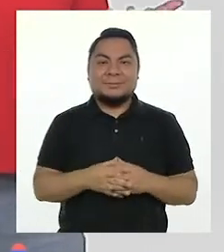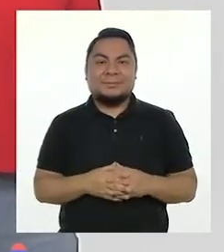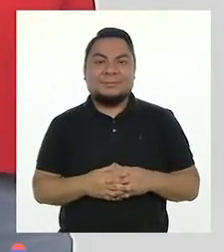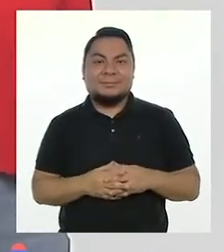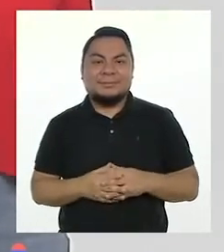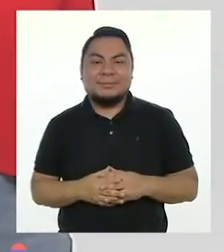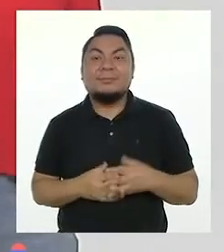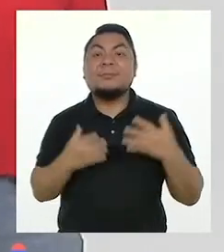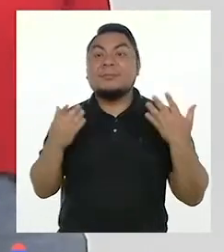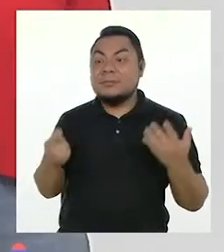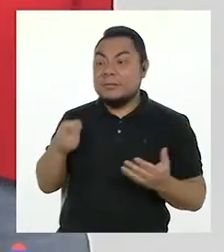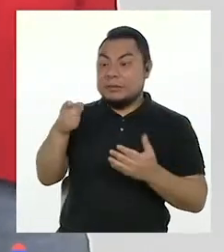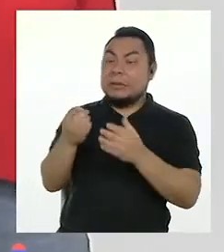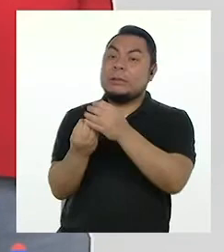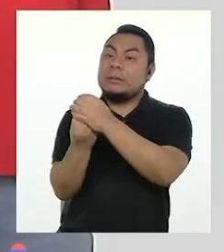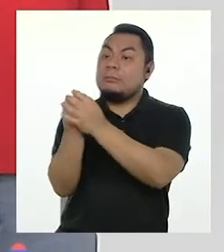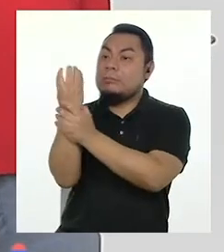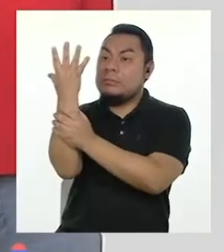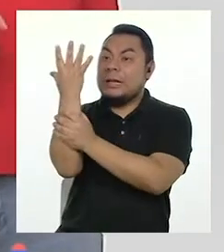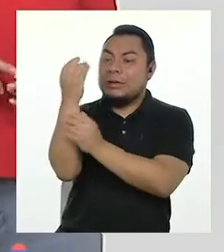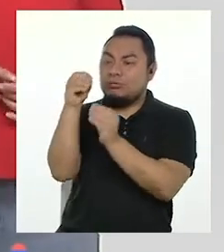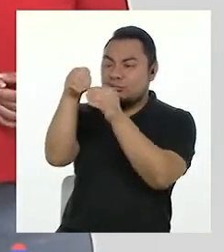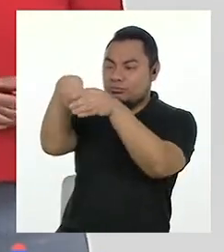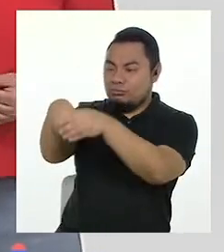Y las plantas para sembrar.